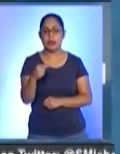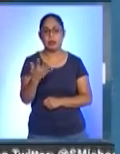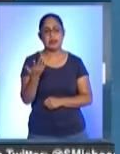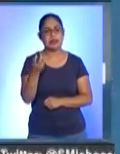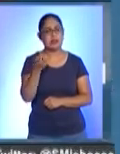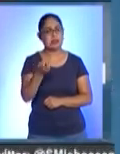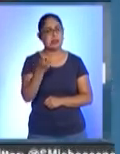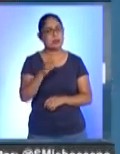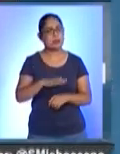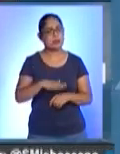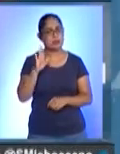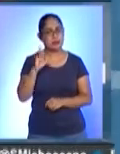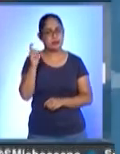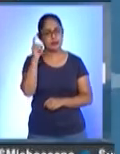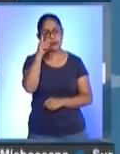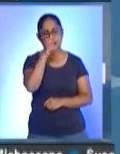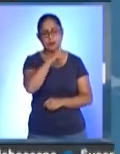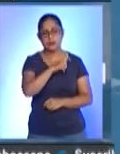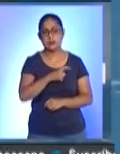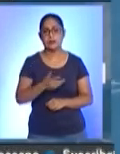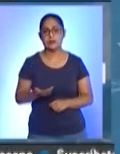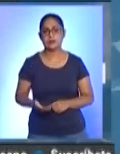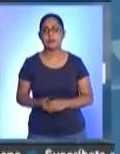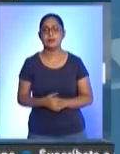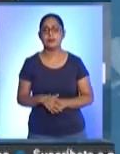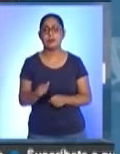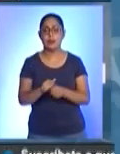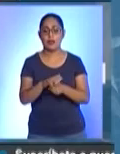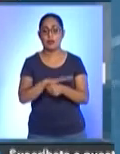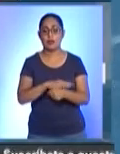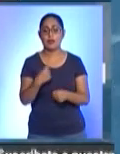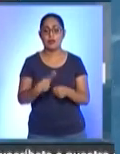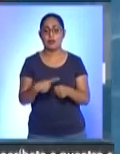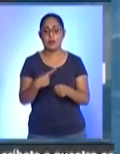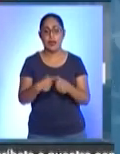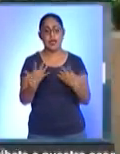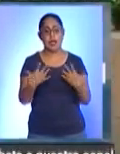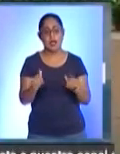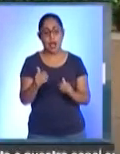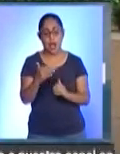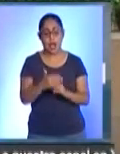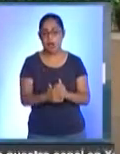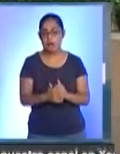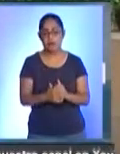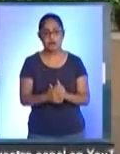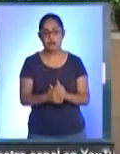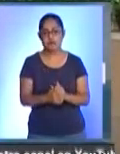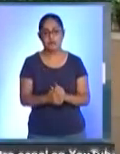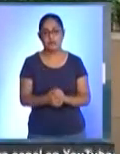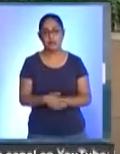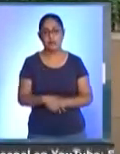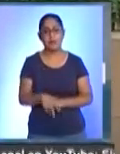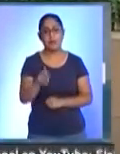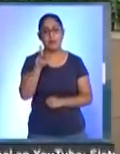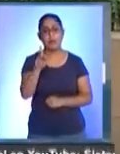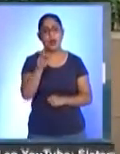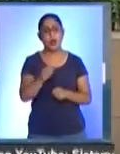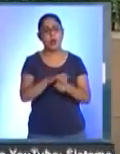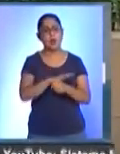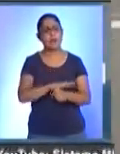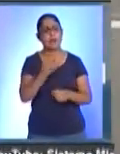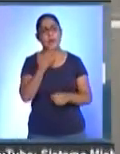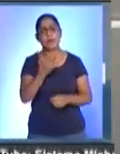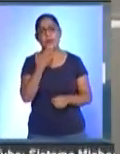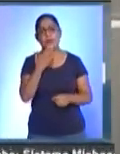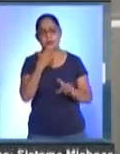que nos salga todavía mucho por recorrer. La pandemia no ha terminado. Si bien pareciera que la pandemia está contenida,